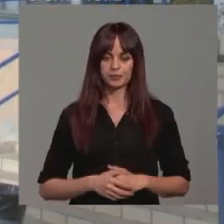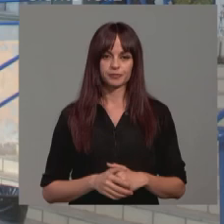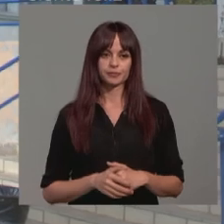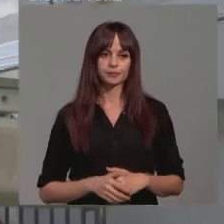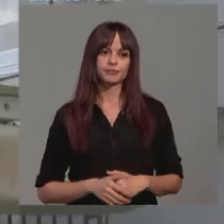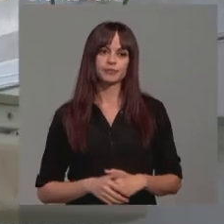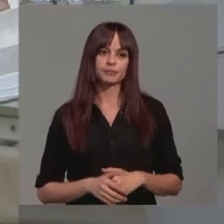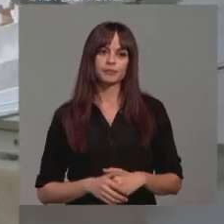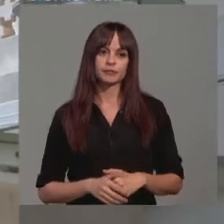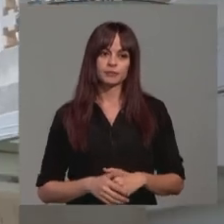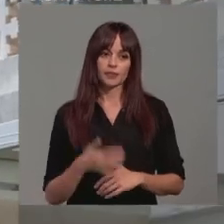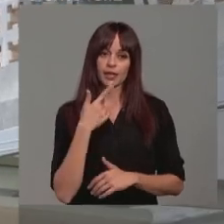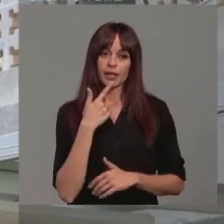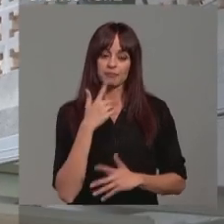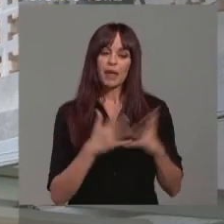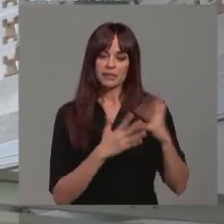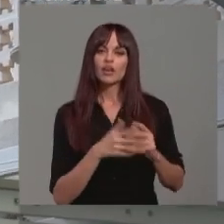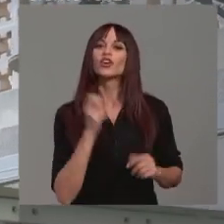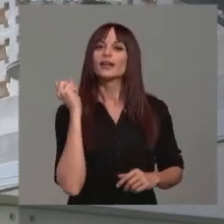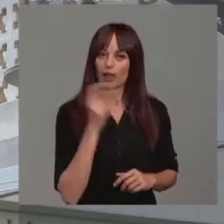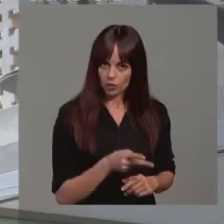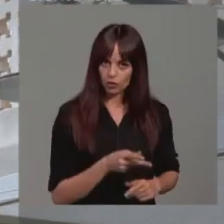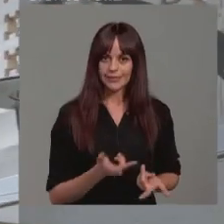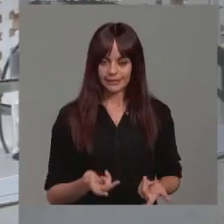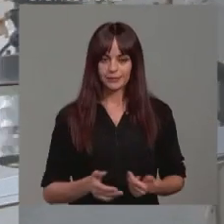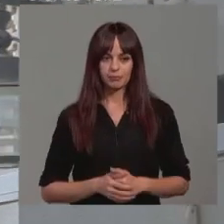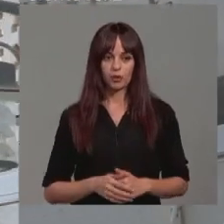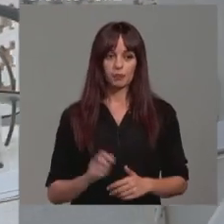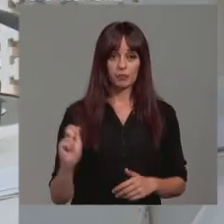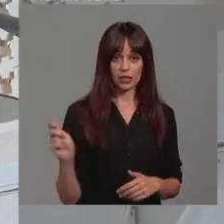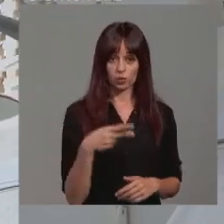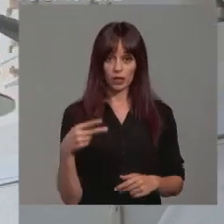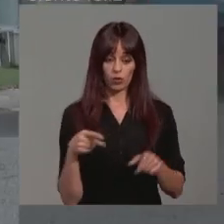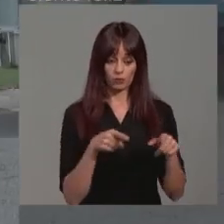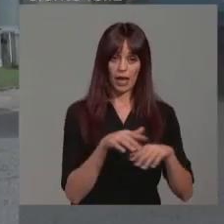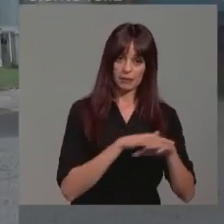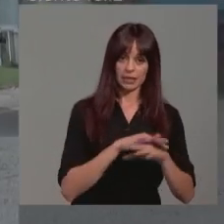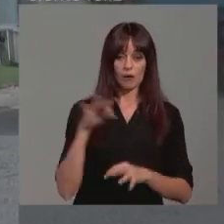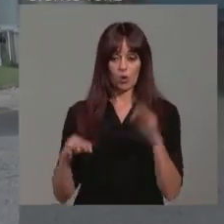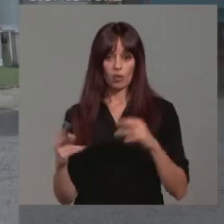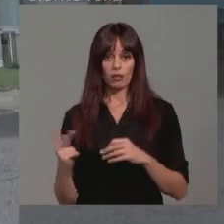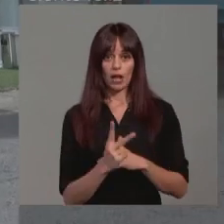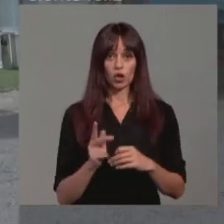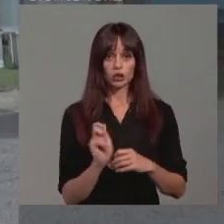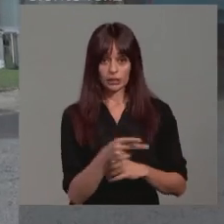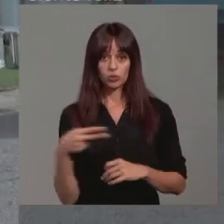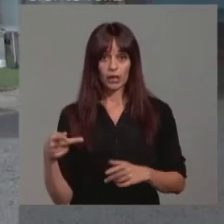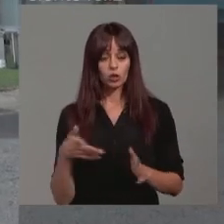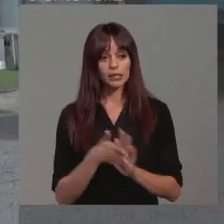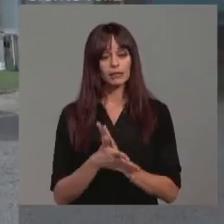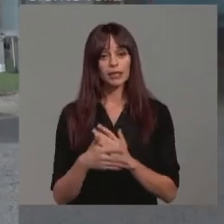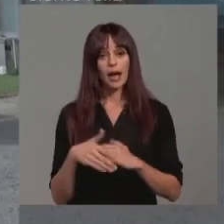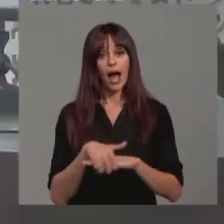cierto que le da la razón a la administración, pero que existan estas resoluciones, tanto la administrativa como la judicial, no quiere decir que la